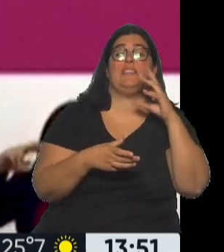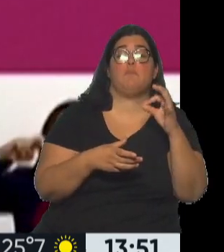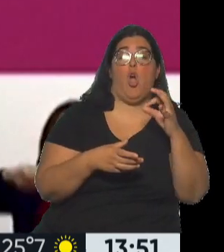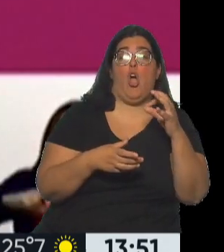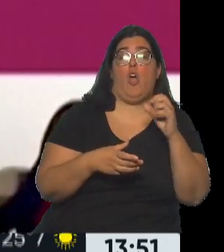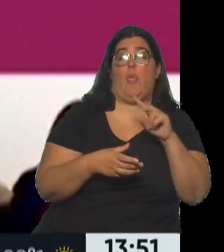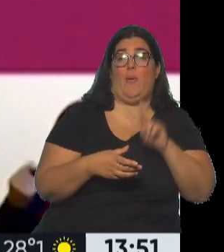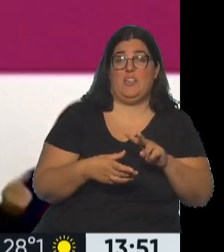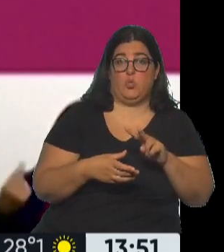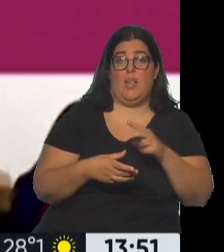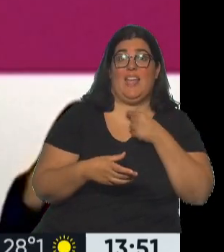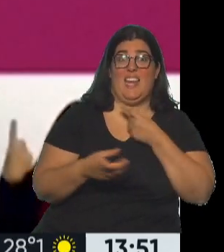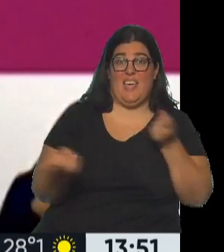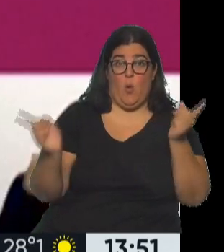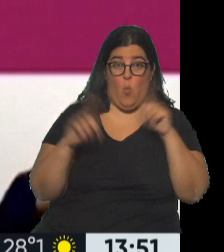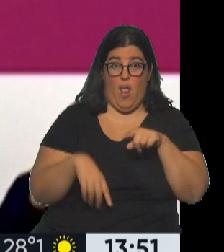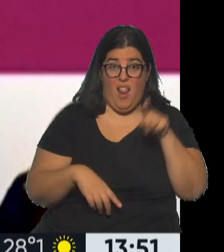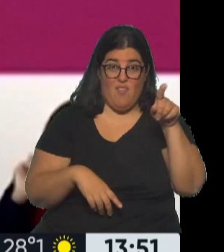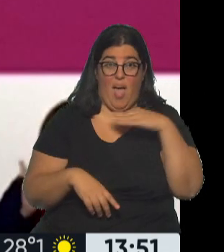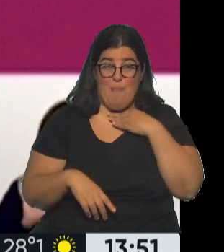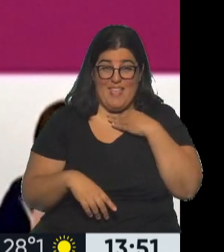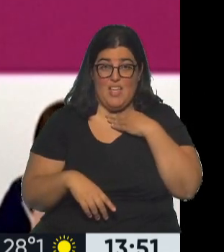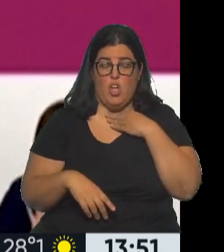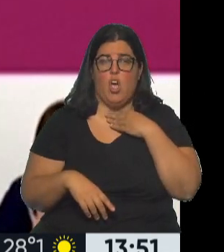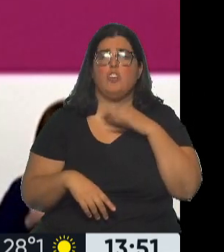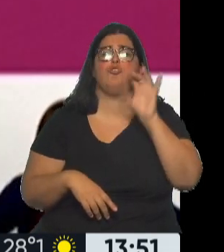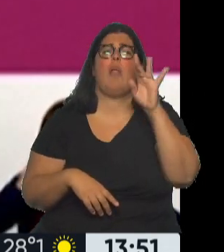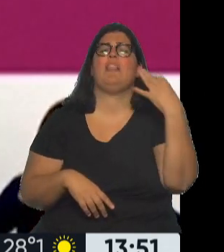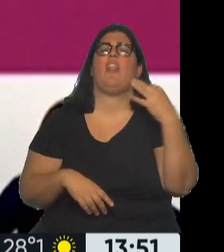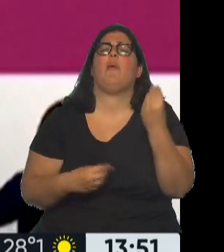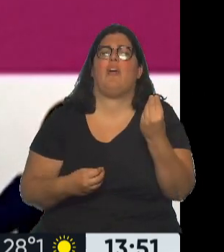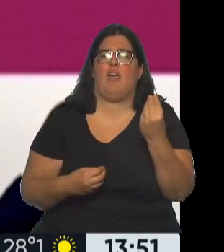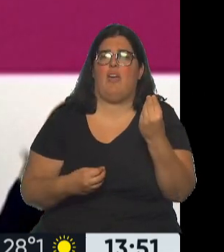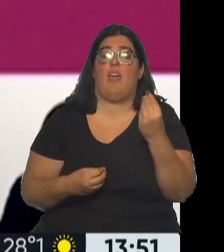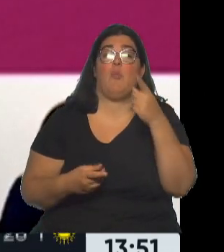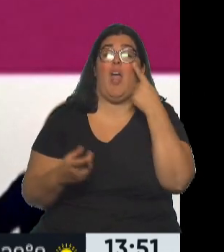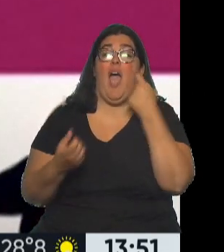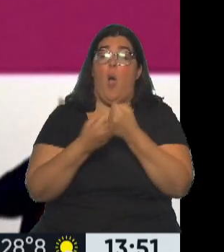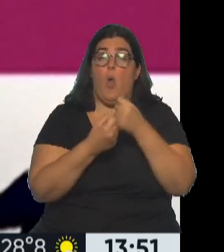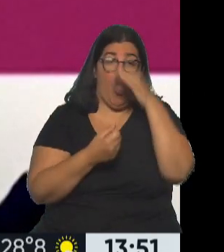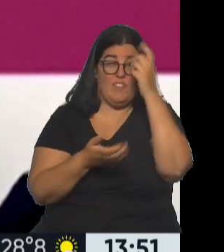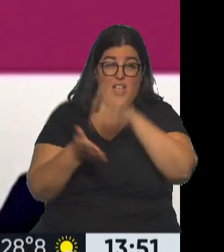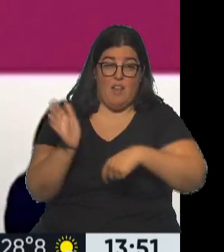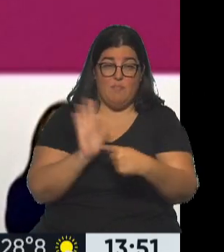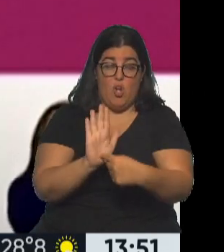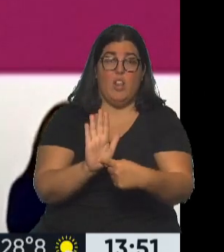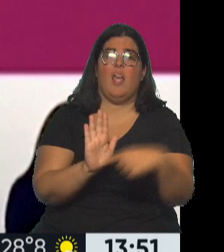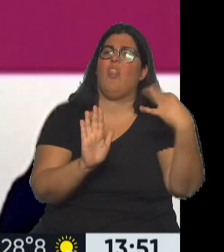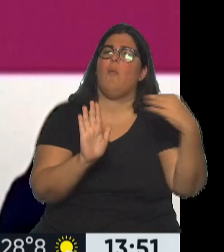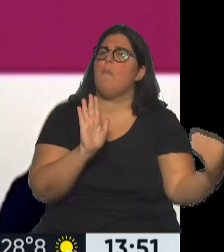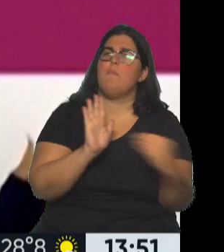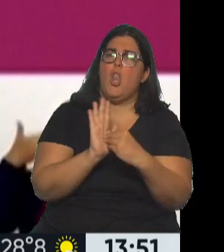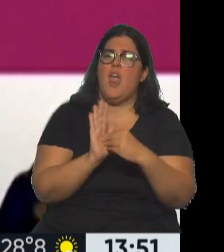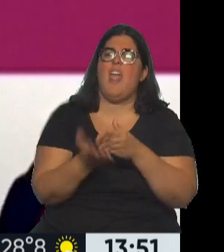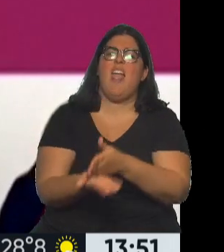Solamente tienen que hacer algo. En el comunicado oficial que ustedes aprueben, pongan la exigencia